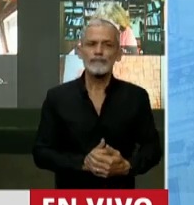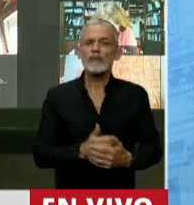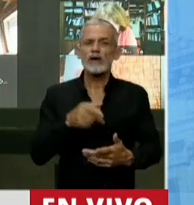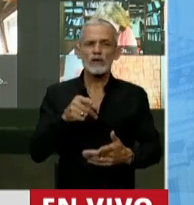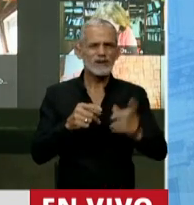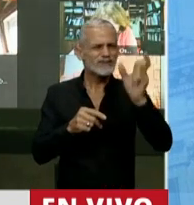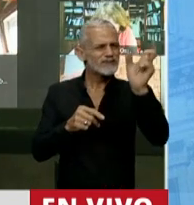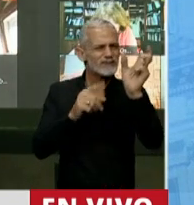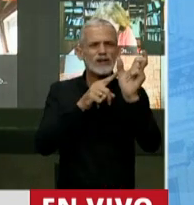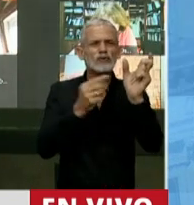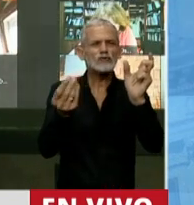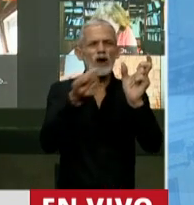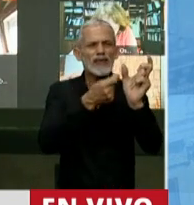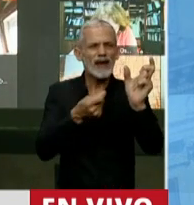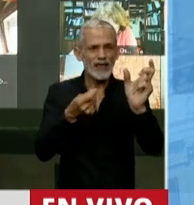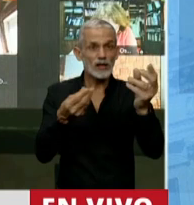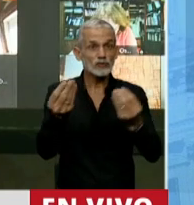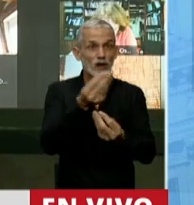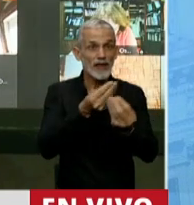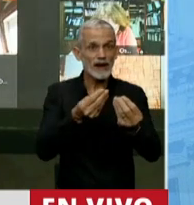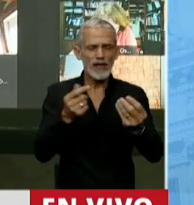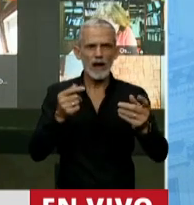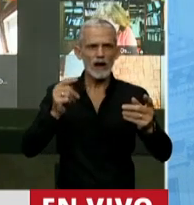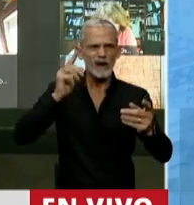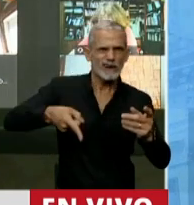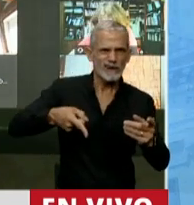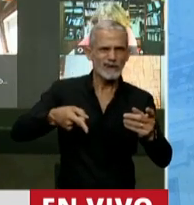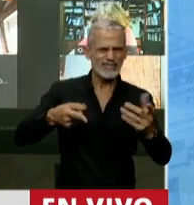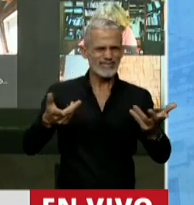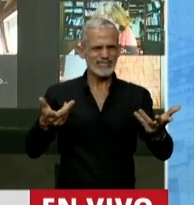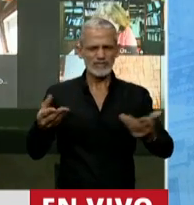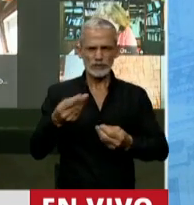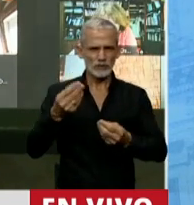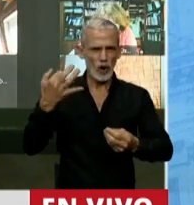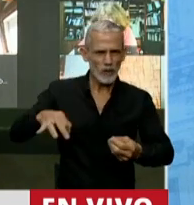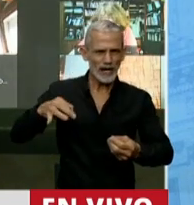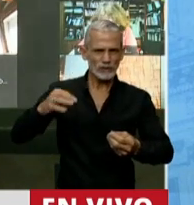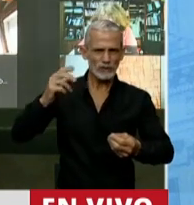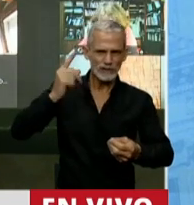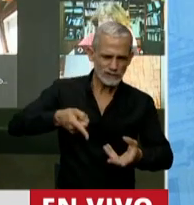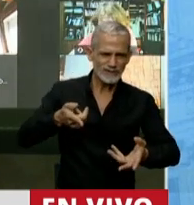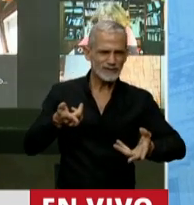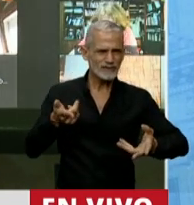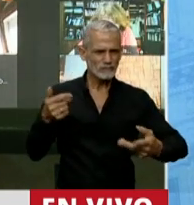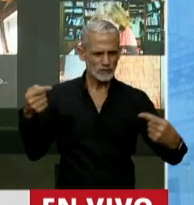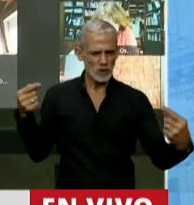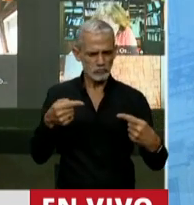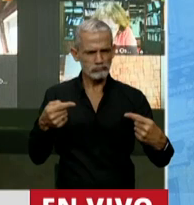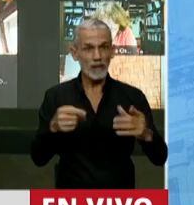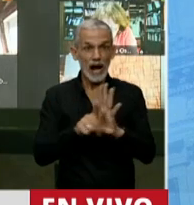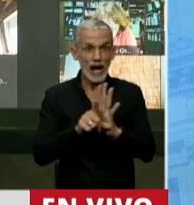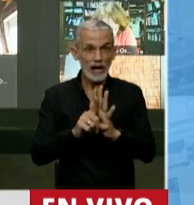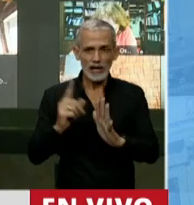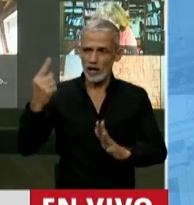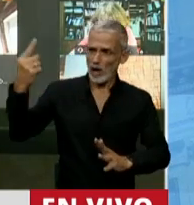que no congeña con la solidaridad es la imposición, es la obligación, es una ley que